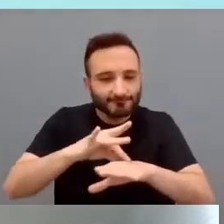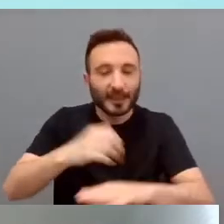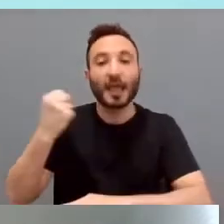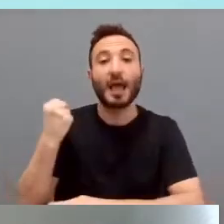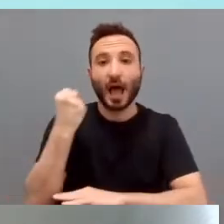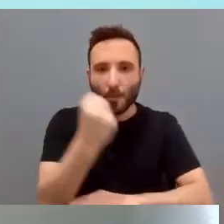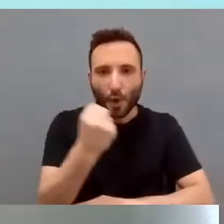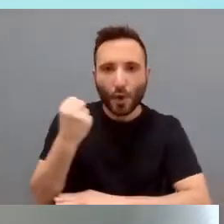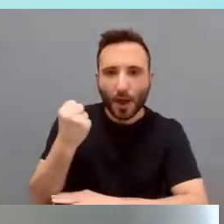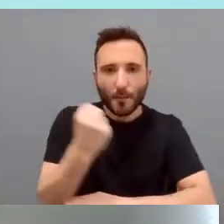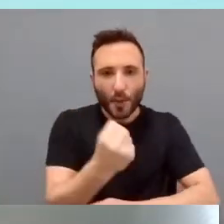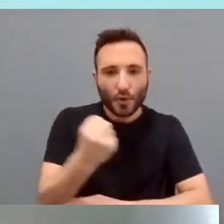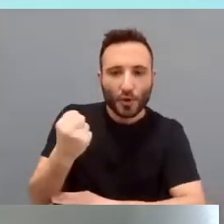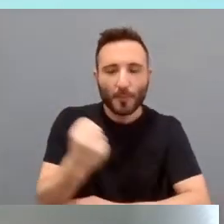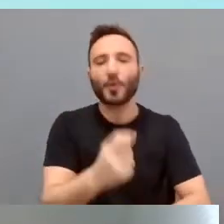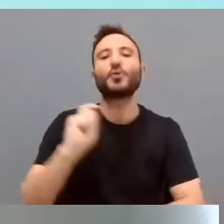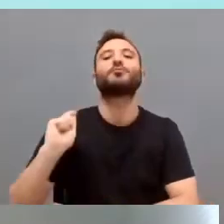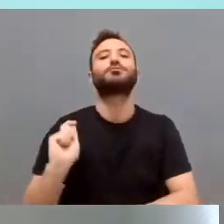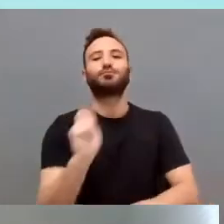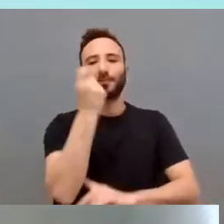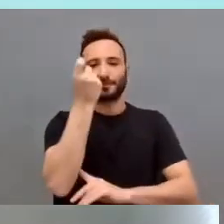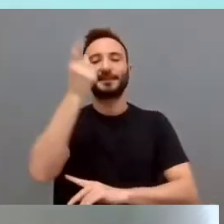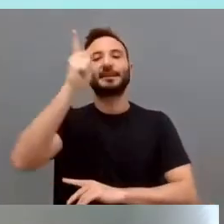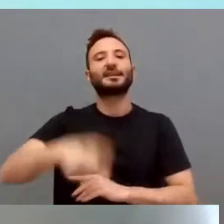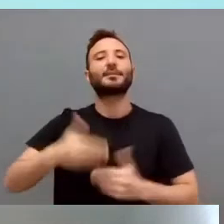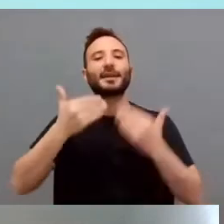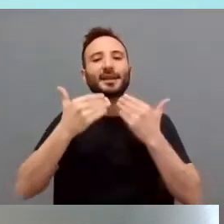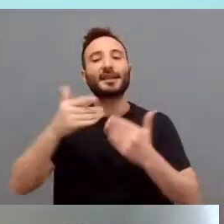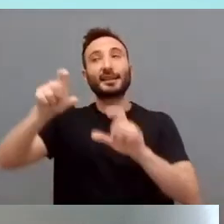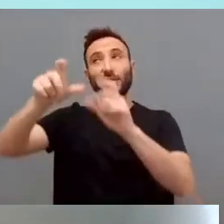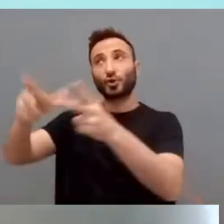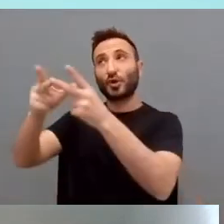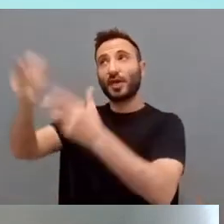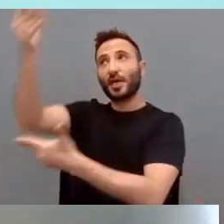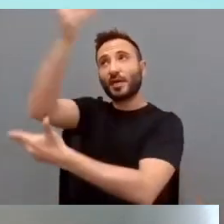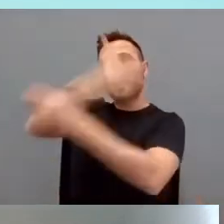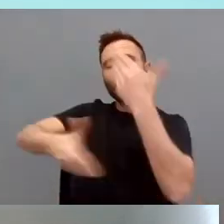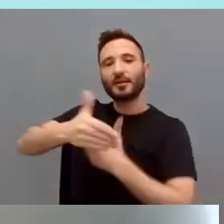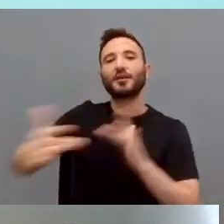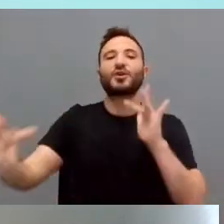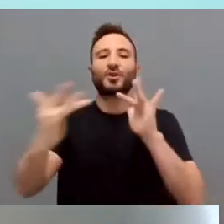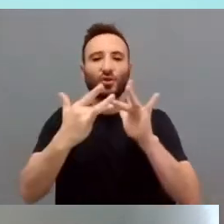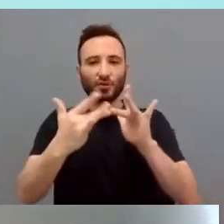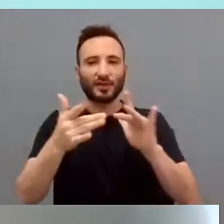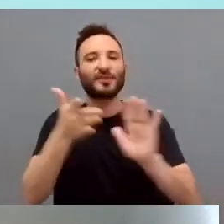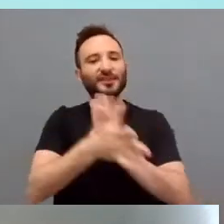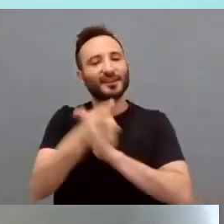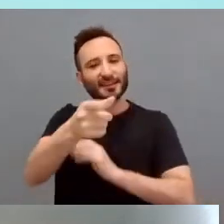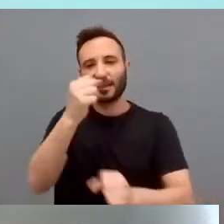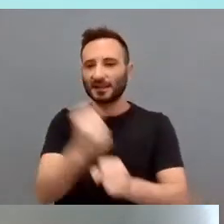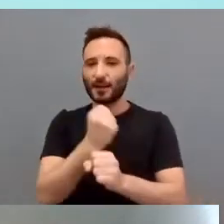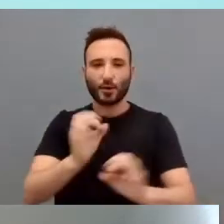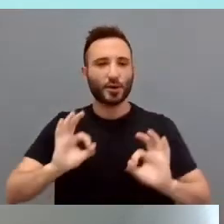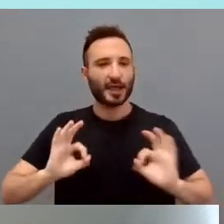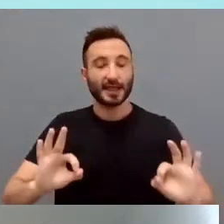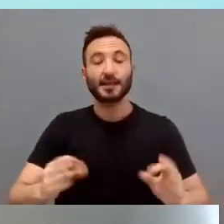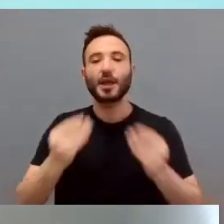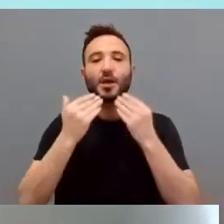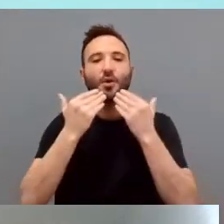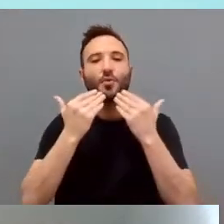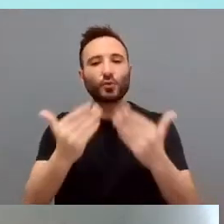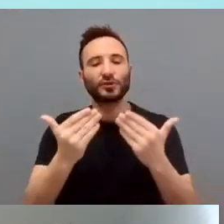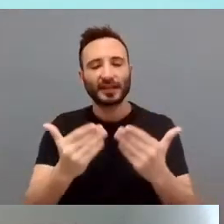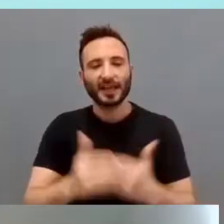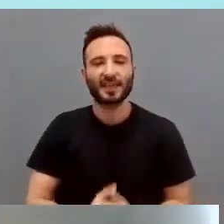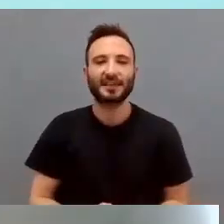apoyos que necesita y poniendo en complicidad a toda la sociedad, que es como se debe trabajar. Así que muchísimas